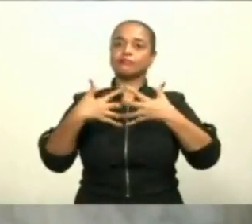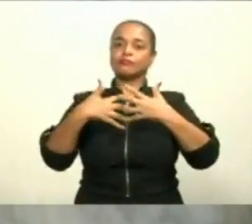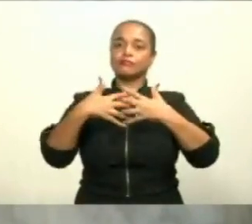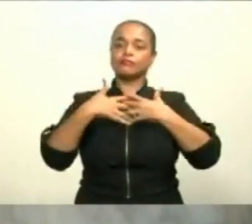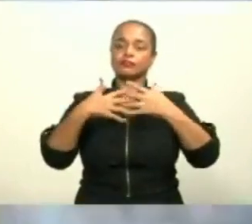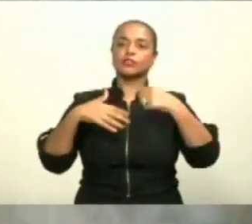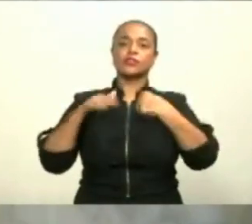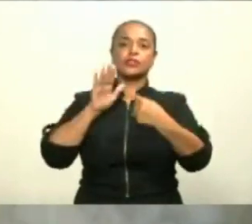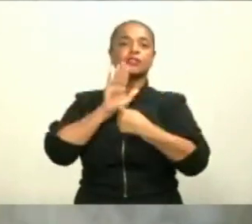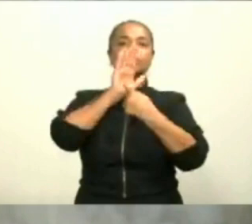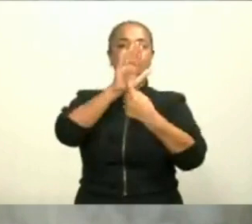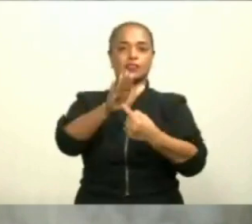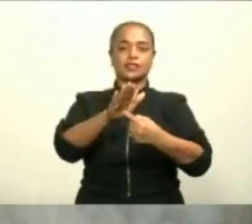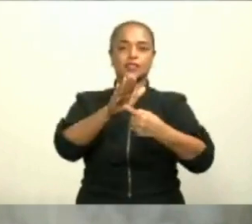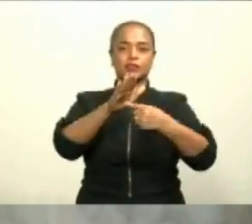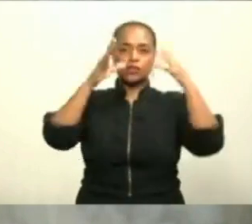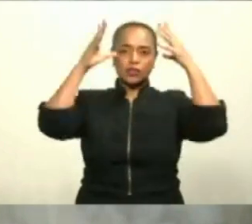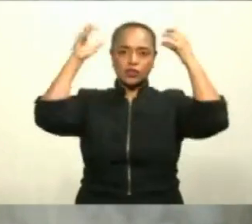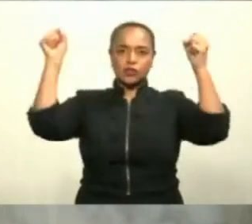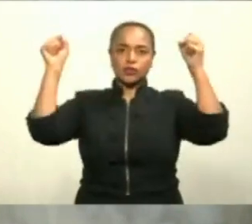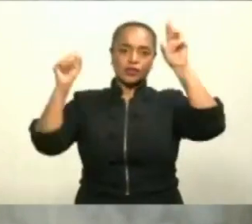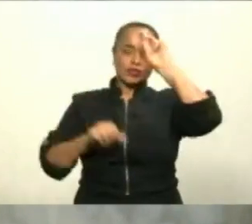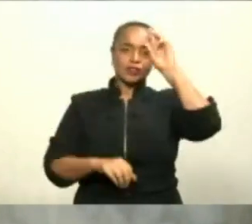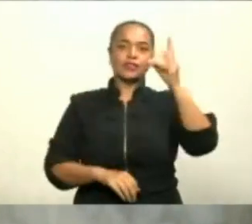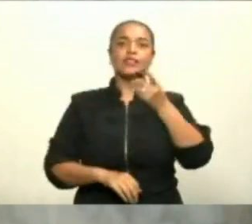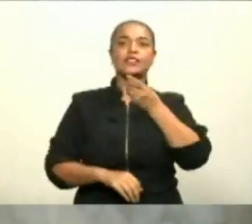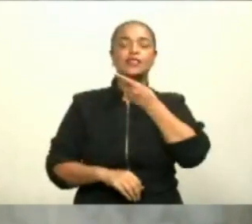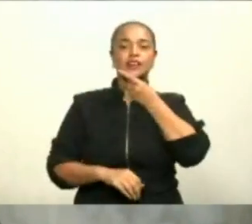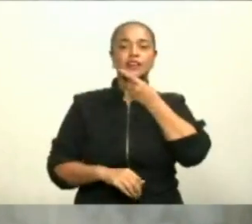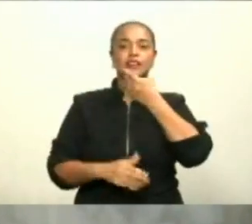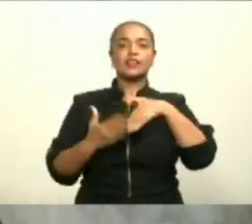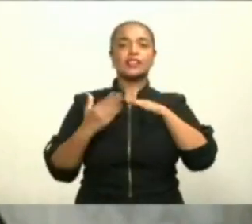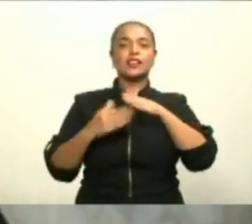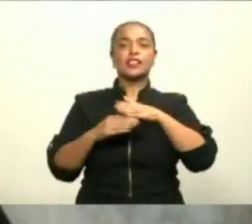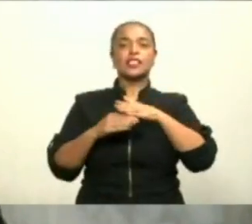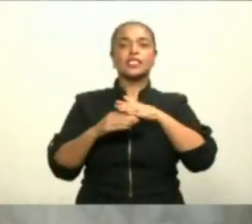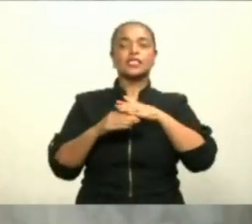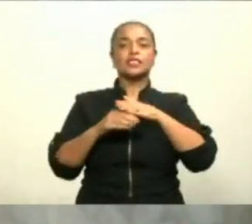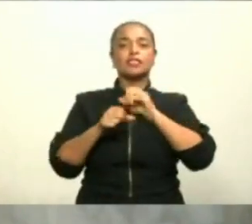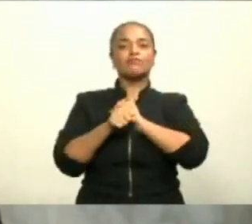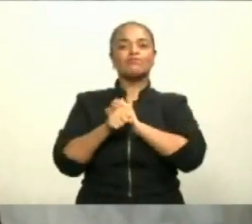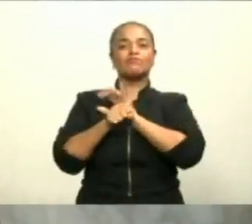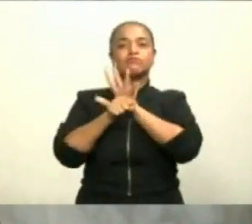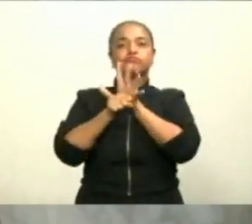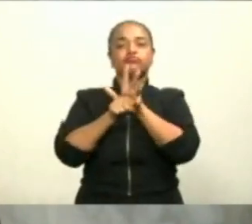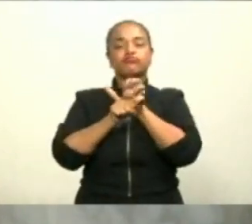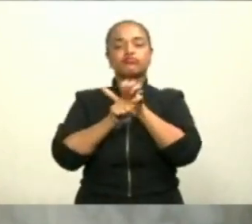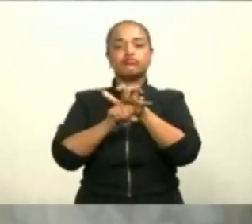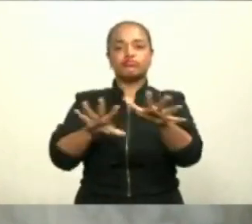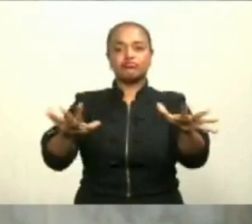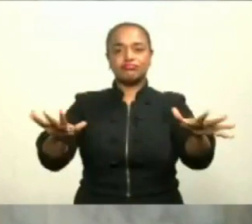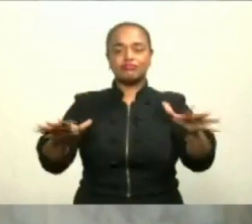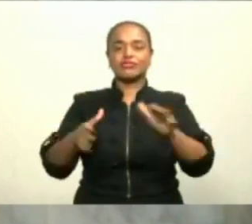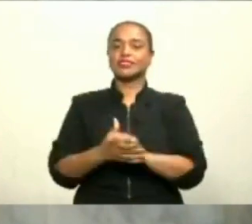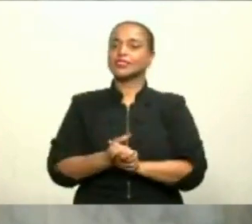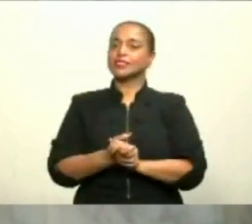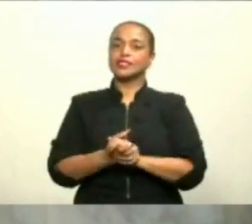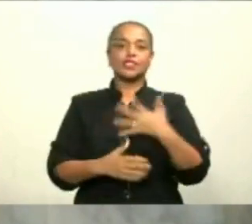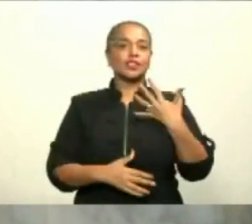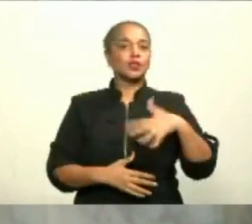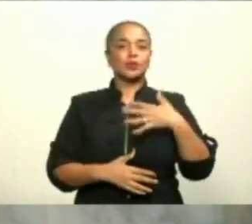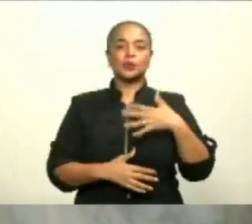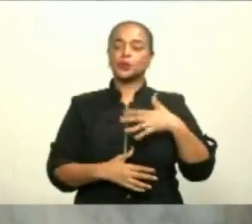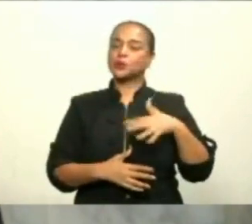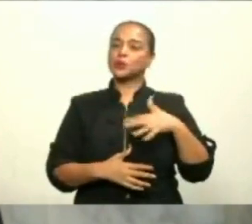dominicano en el manejo de la pandemia del COVID-19, que es un problema sin precedentes en el